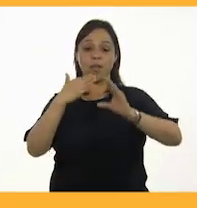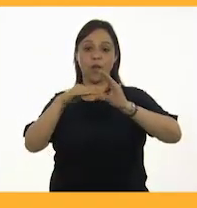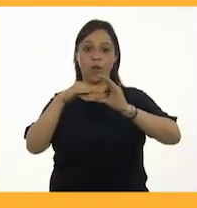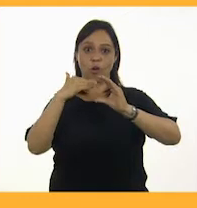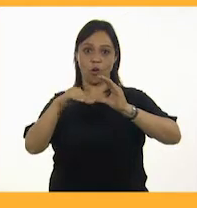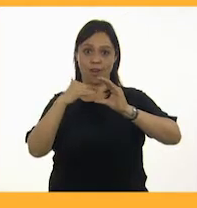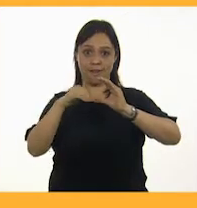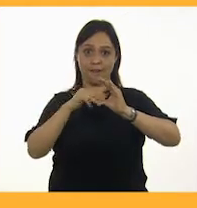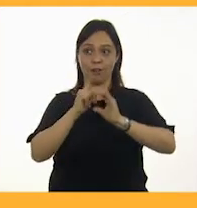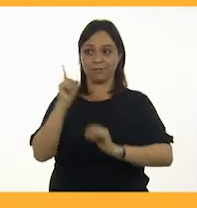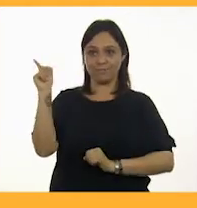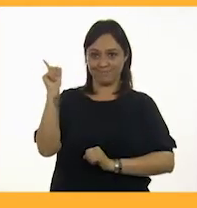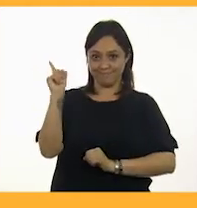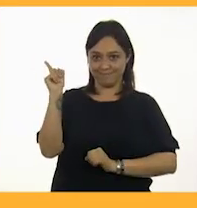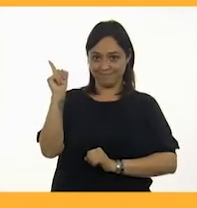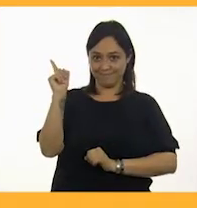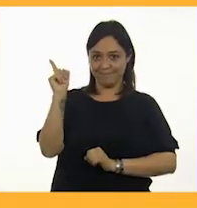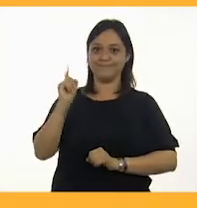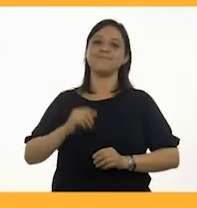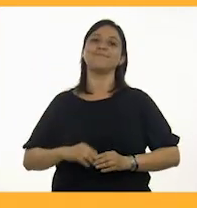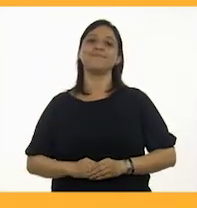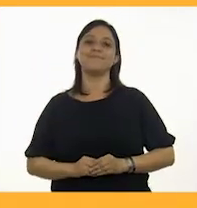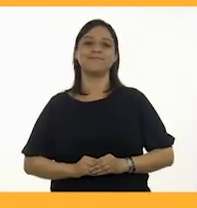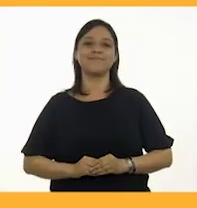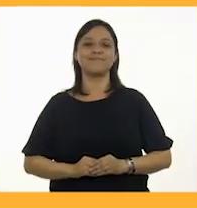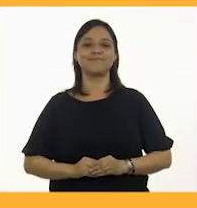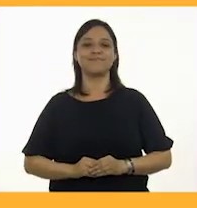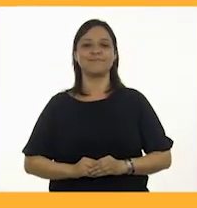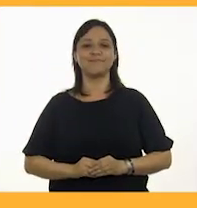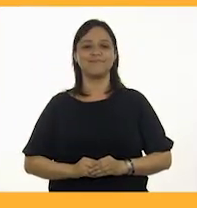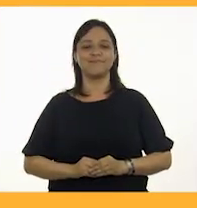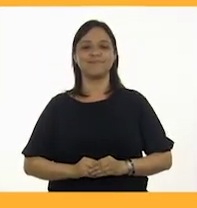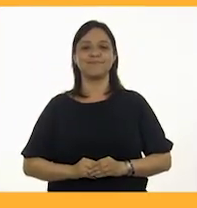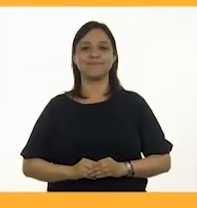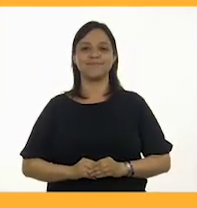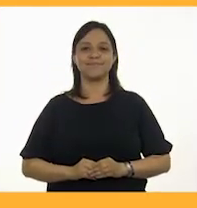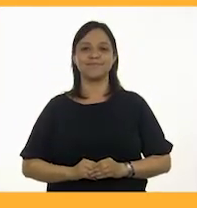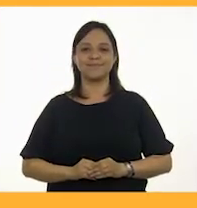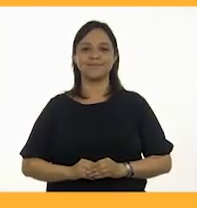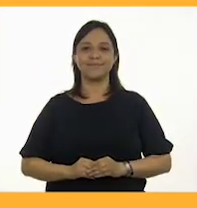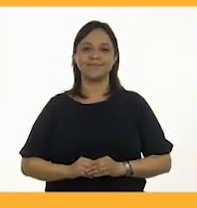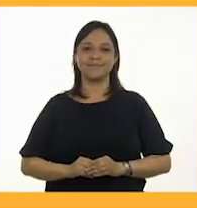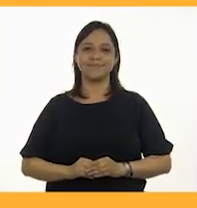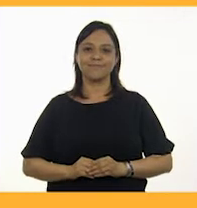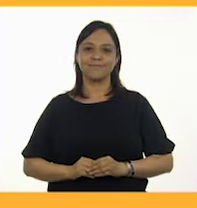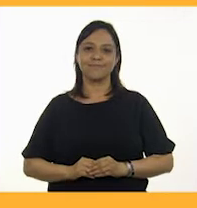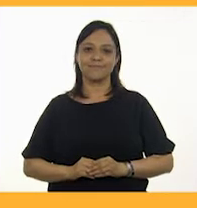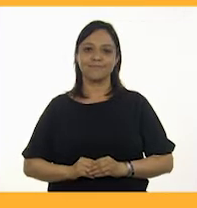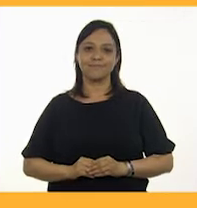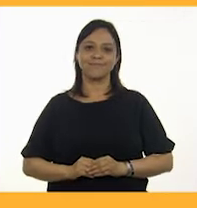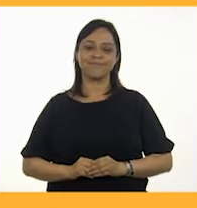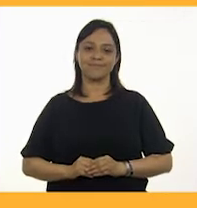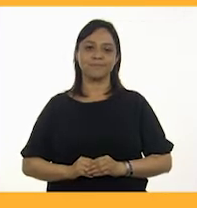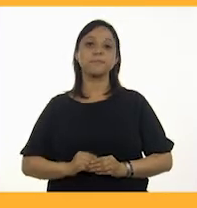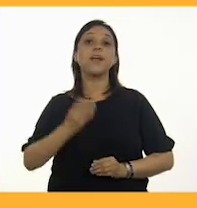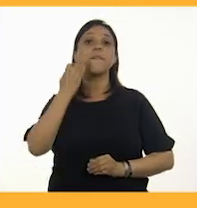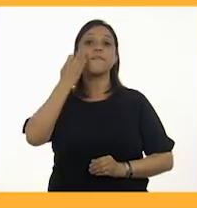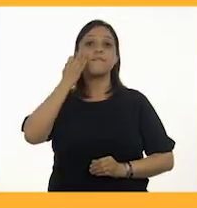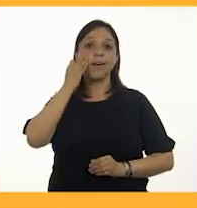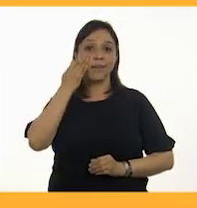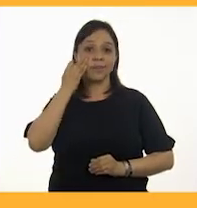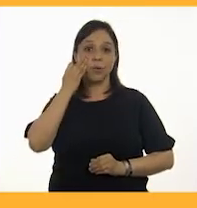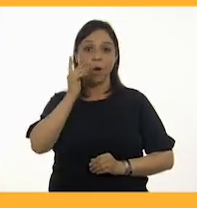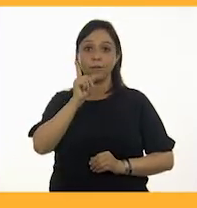electrónico, buzón.escolar.nube.cep.gov.mx En Facebook,